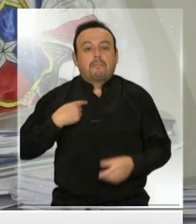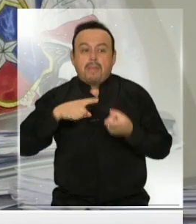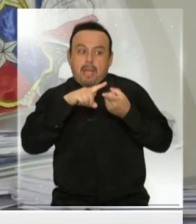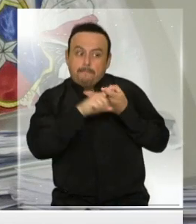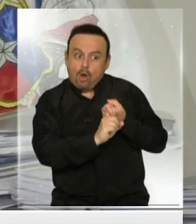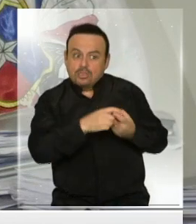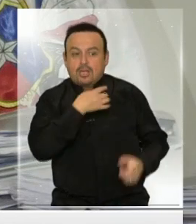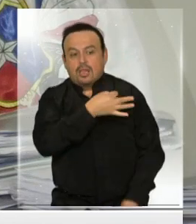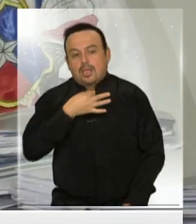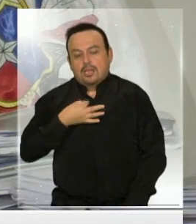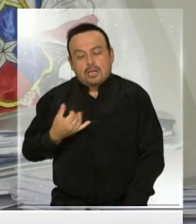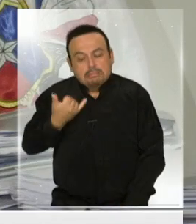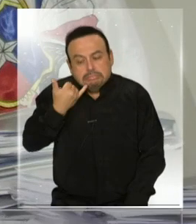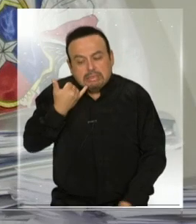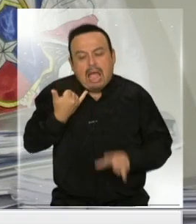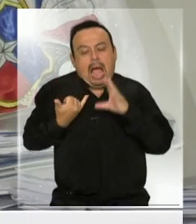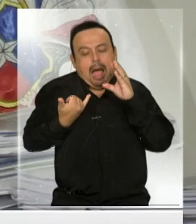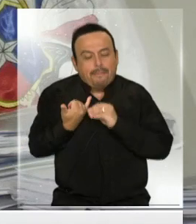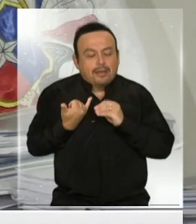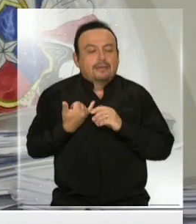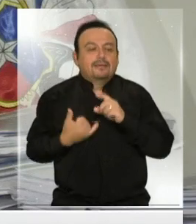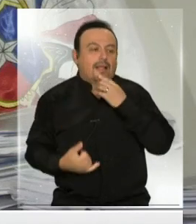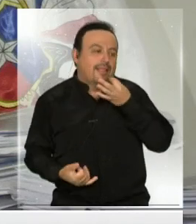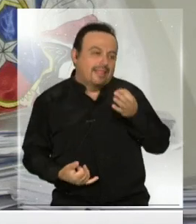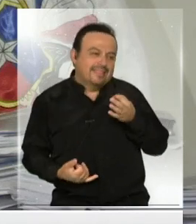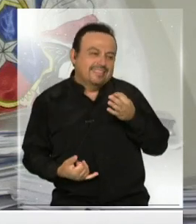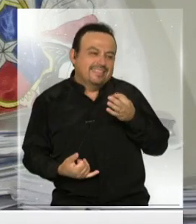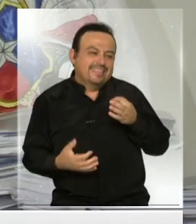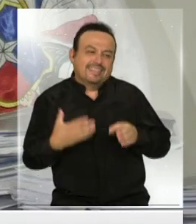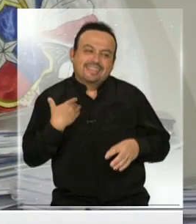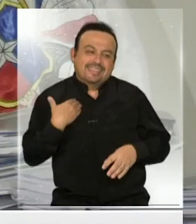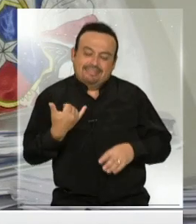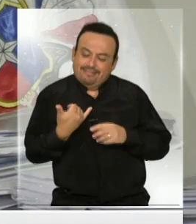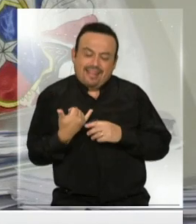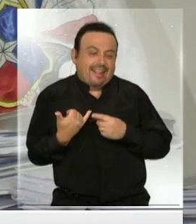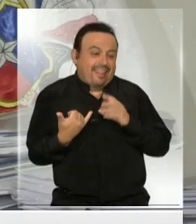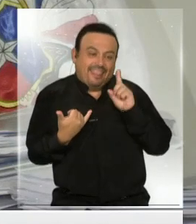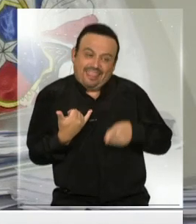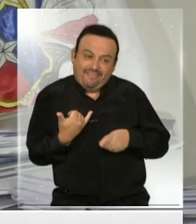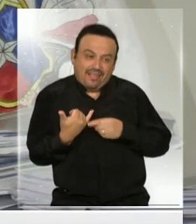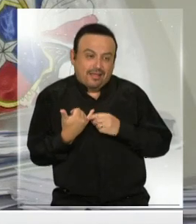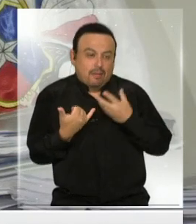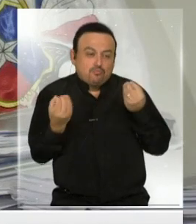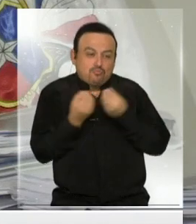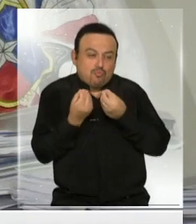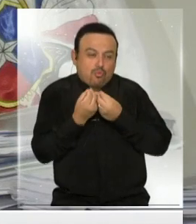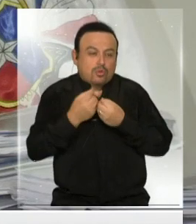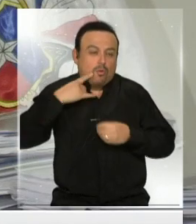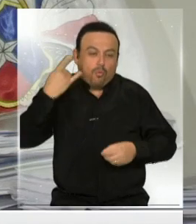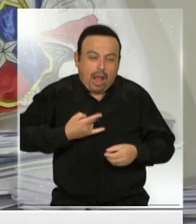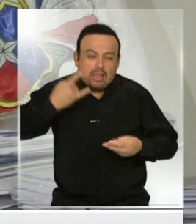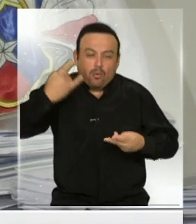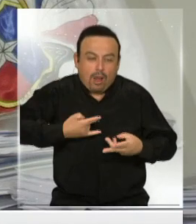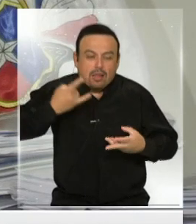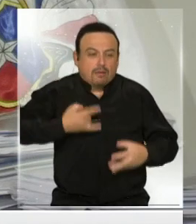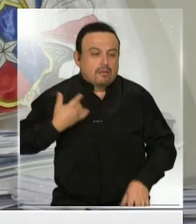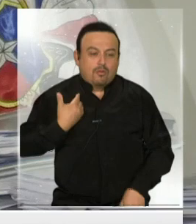celular. Y yo le digo sí, pero lo tengo que tener prendido porque pasan muchas emergencias.